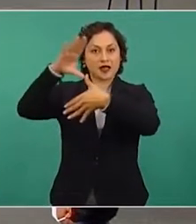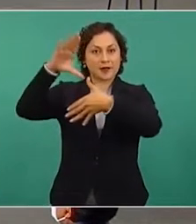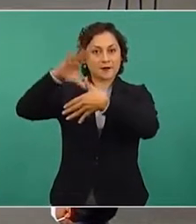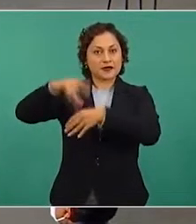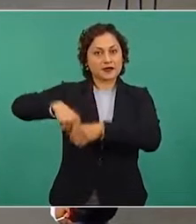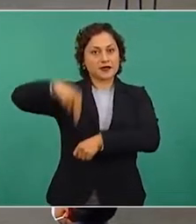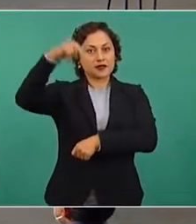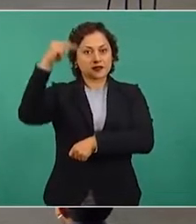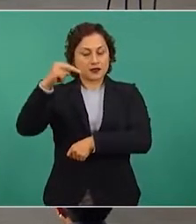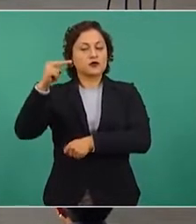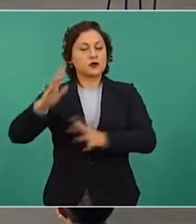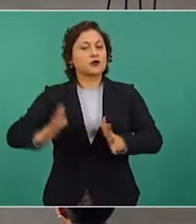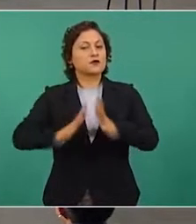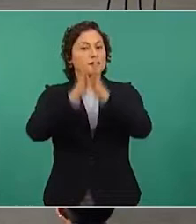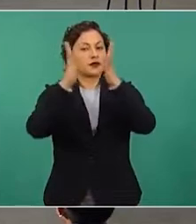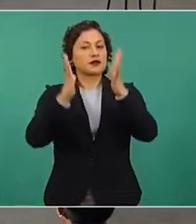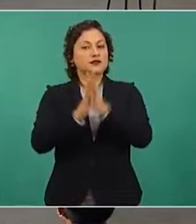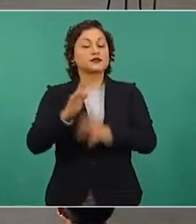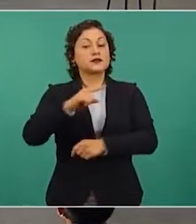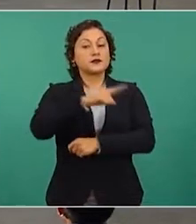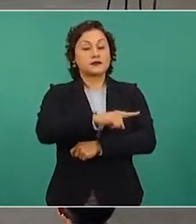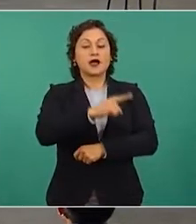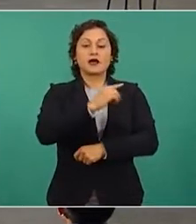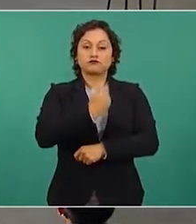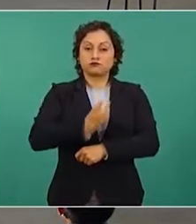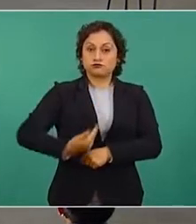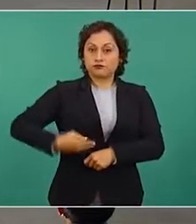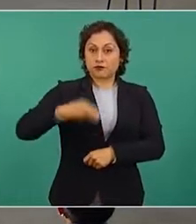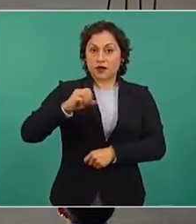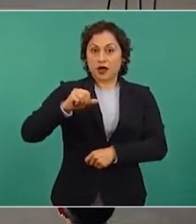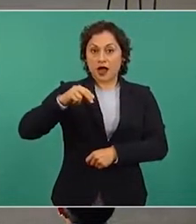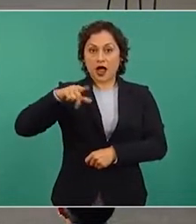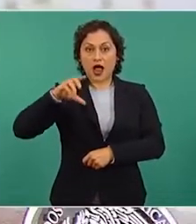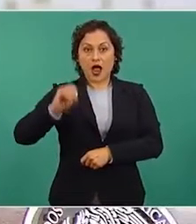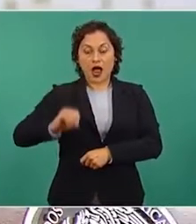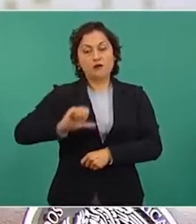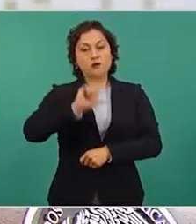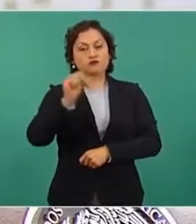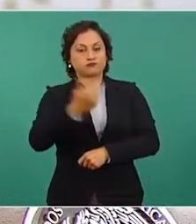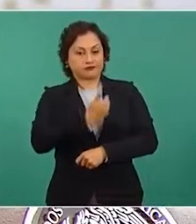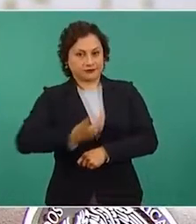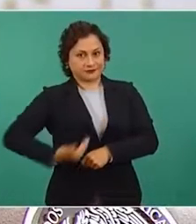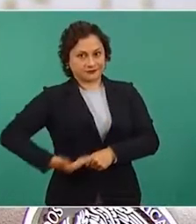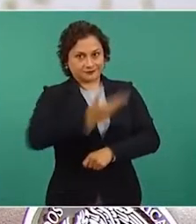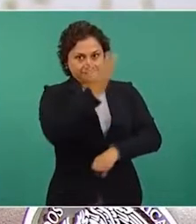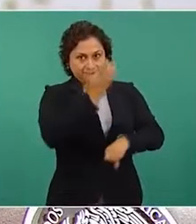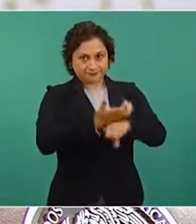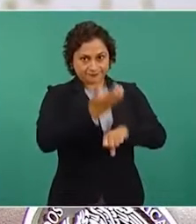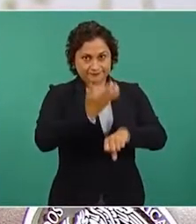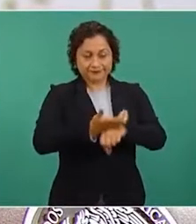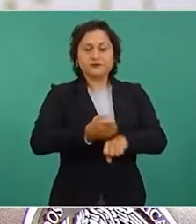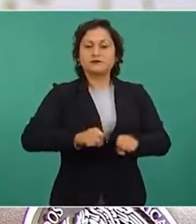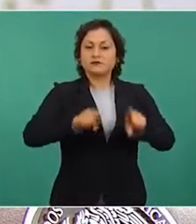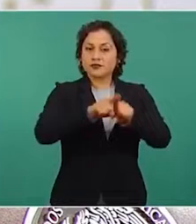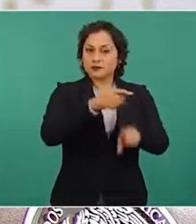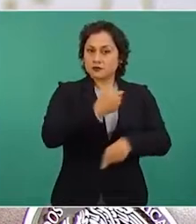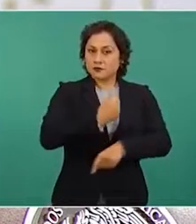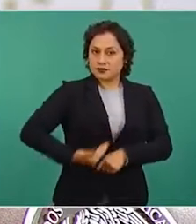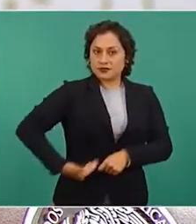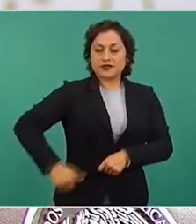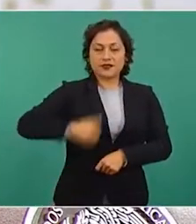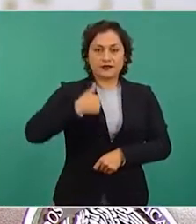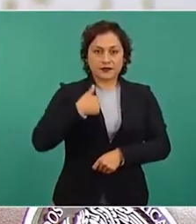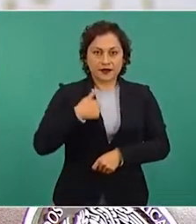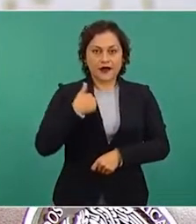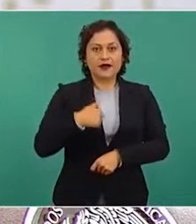presidente Andrés Manuel López Obrador y sus homólogos de Estados Unidos Joe Biden y de Canadá Justin Trudeau, fue un